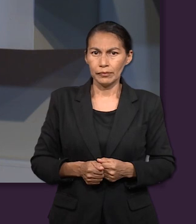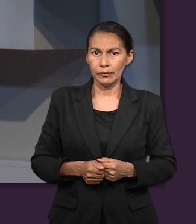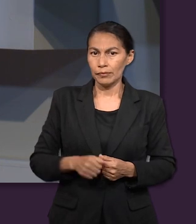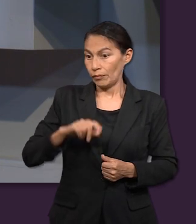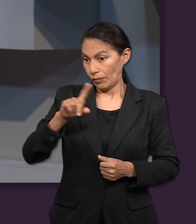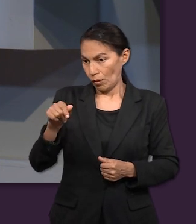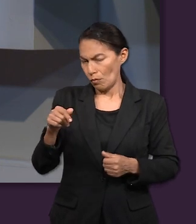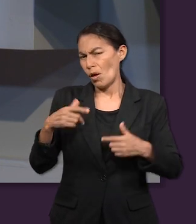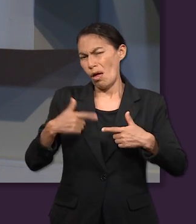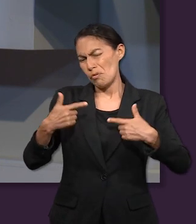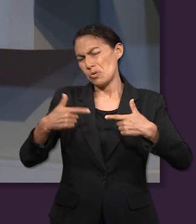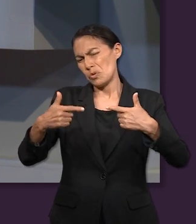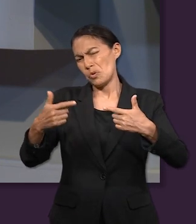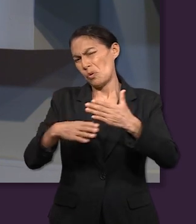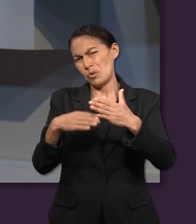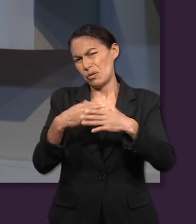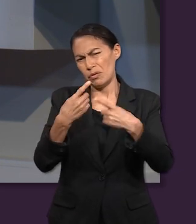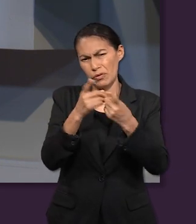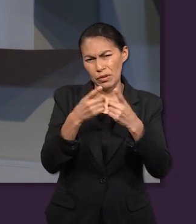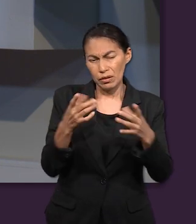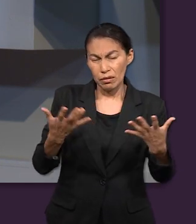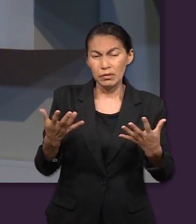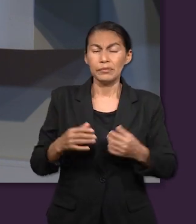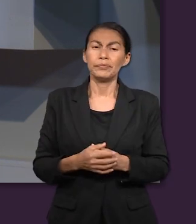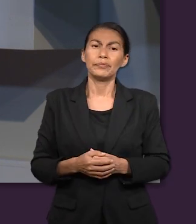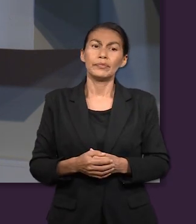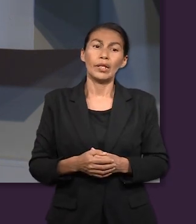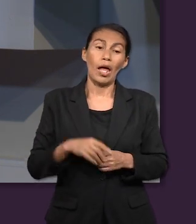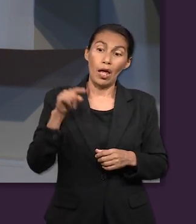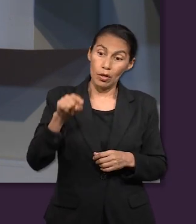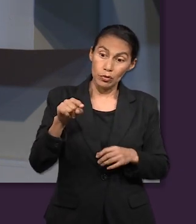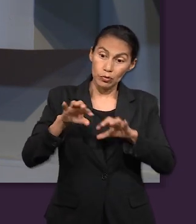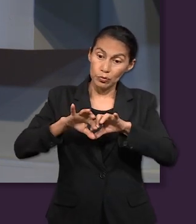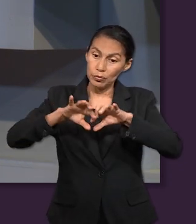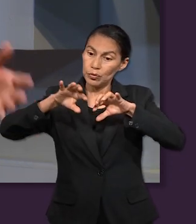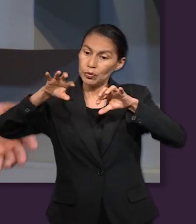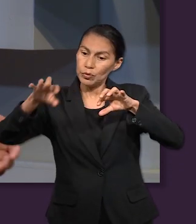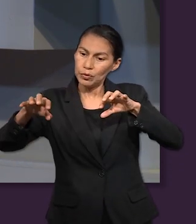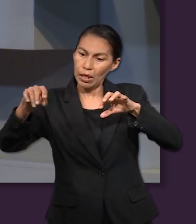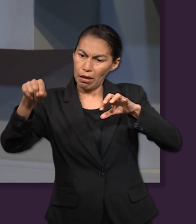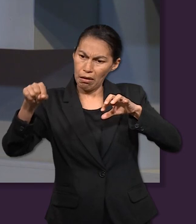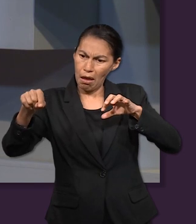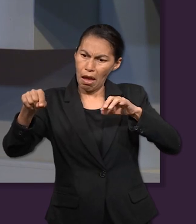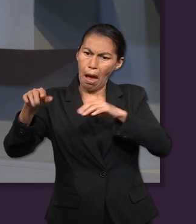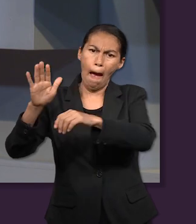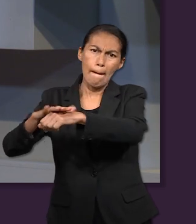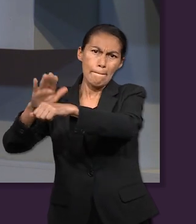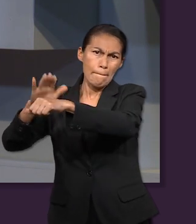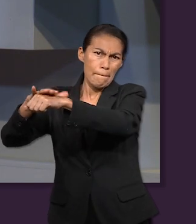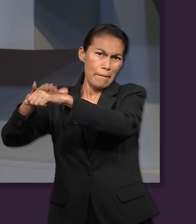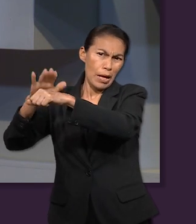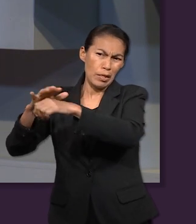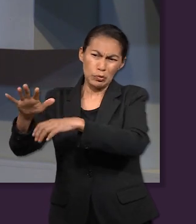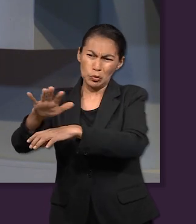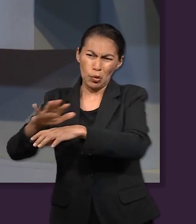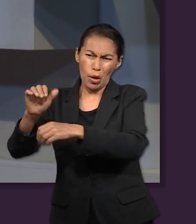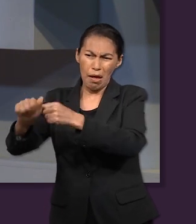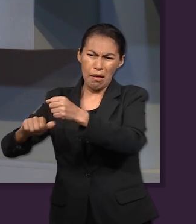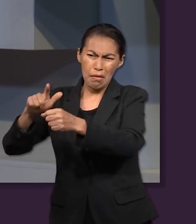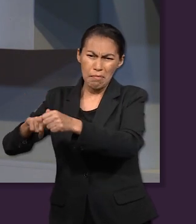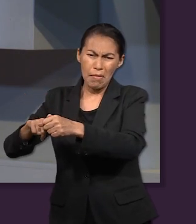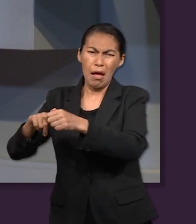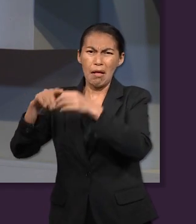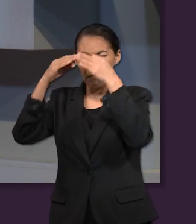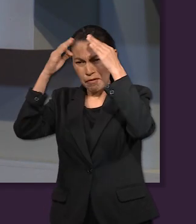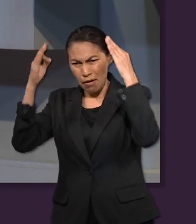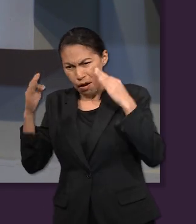acontecimientos y ya viene lo que es que ellos los dividen, los ponen en un lugar, se vuelven mayores en lo que es los